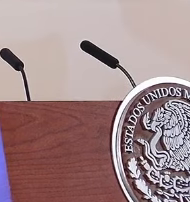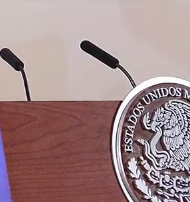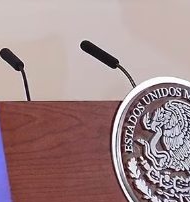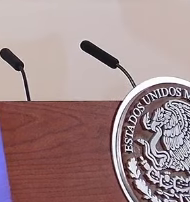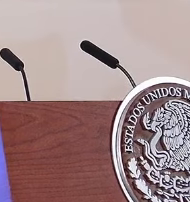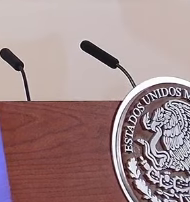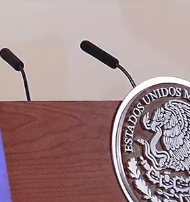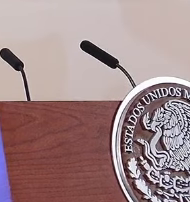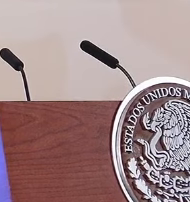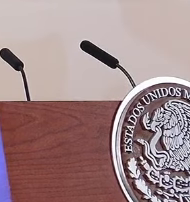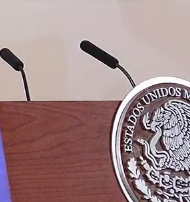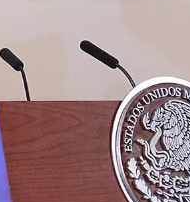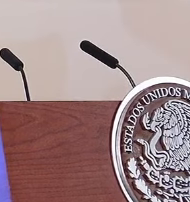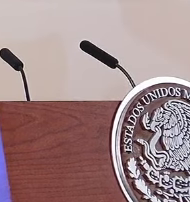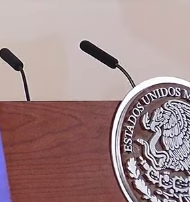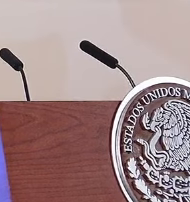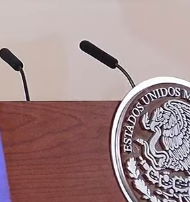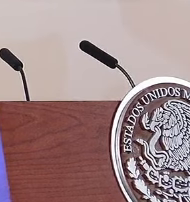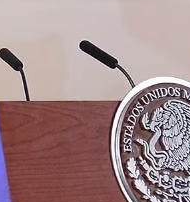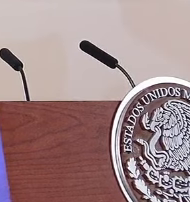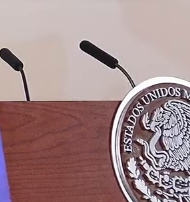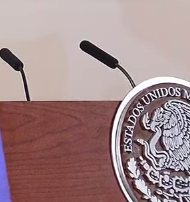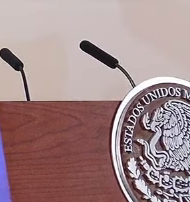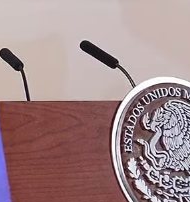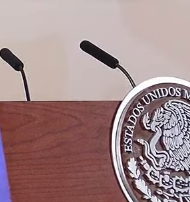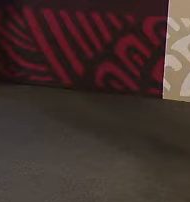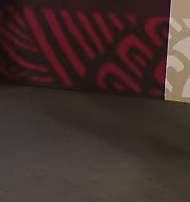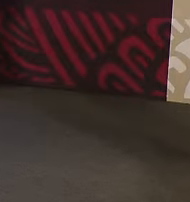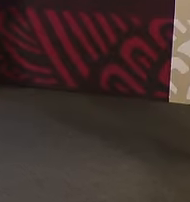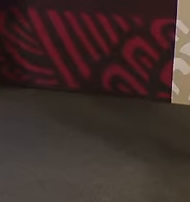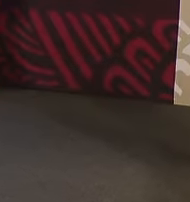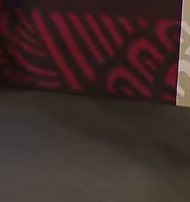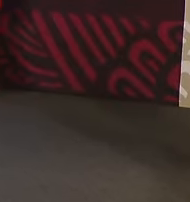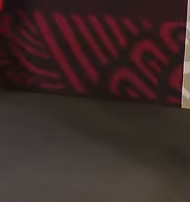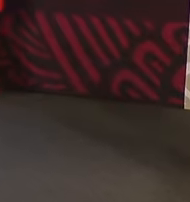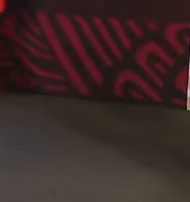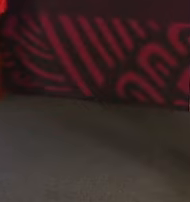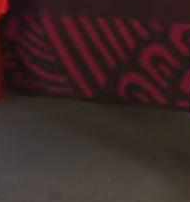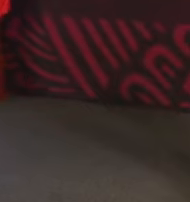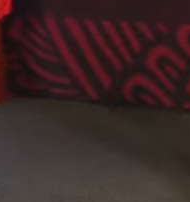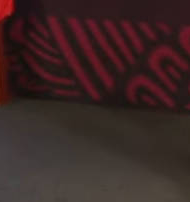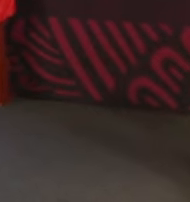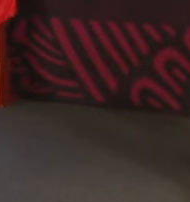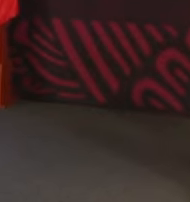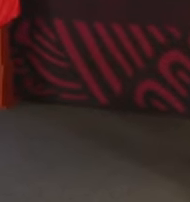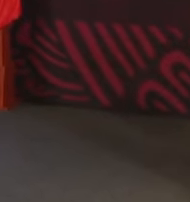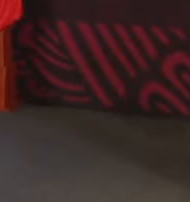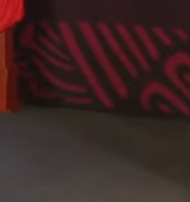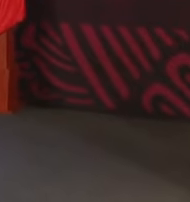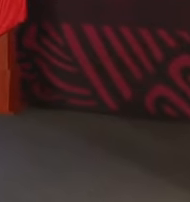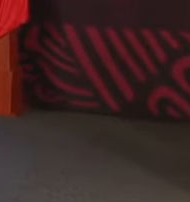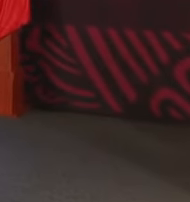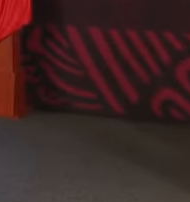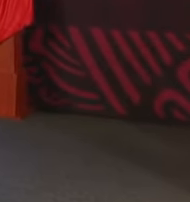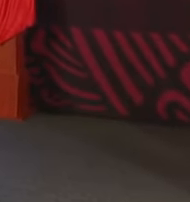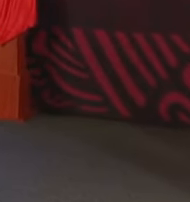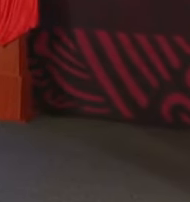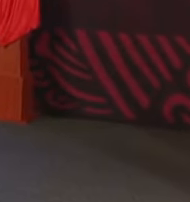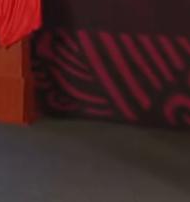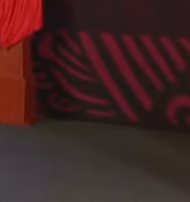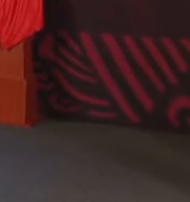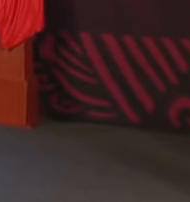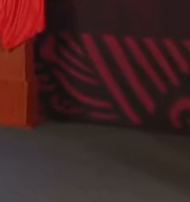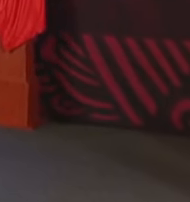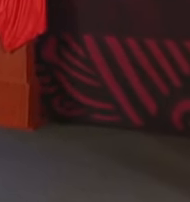Y es muy sencillo, estamos en un proceso de transformación, es una revolución